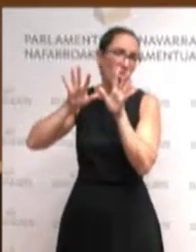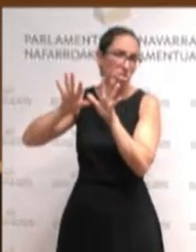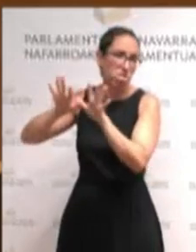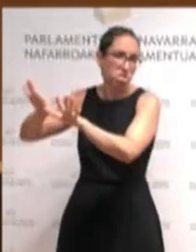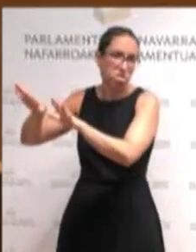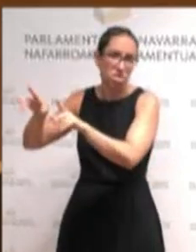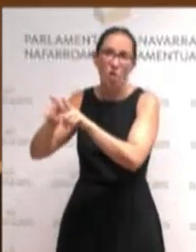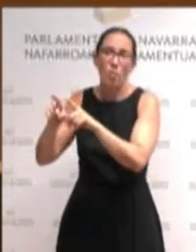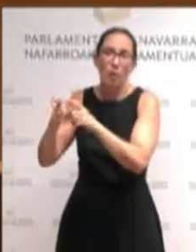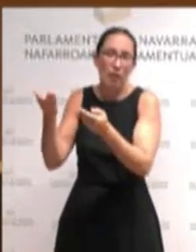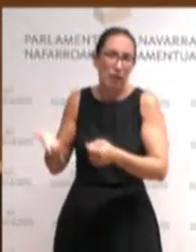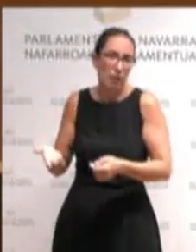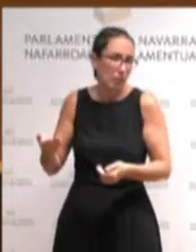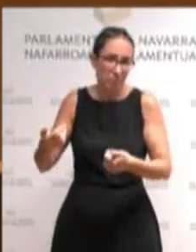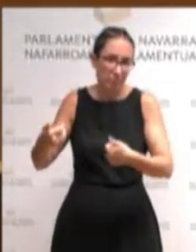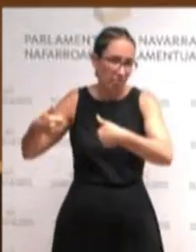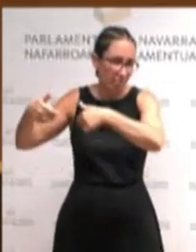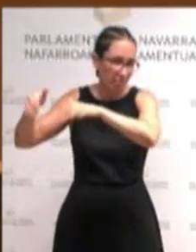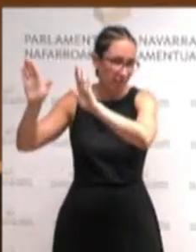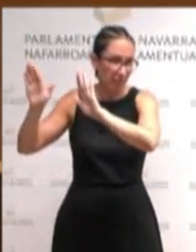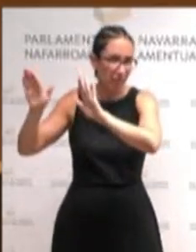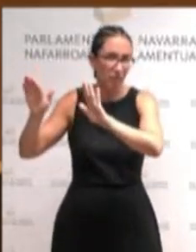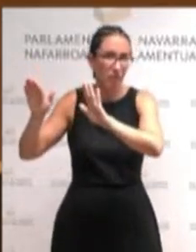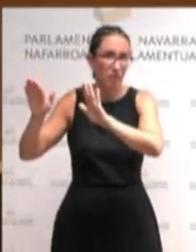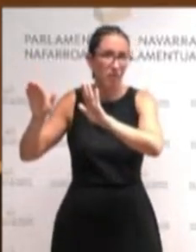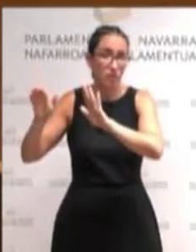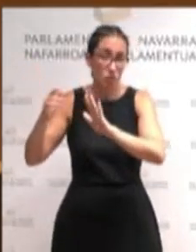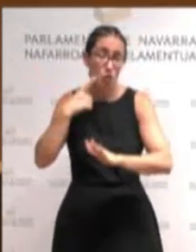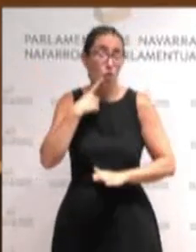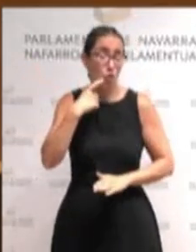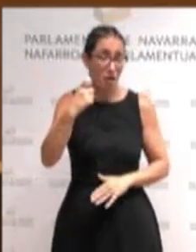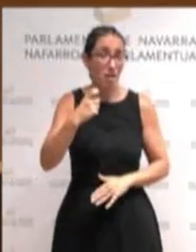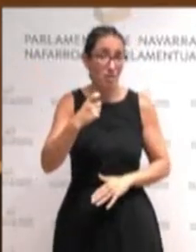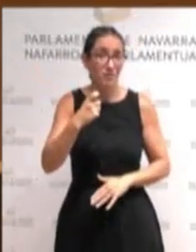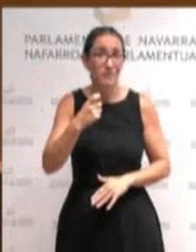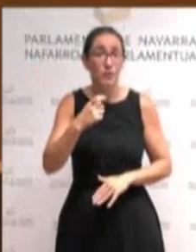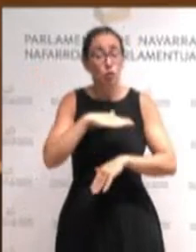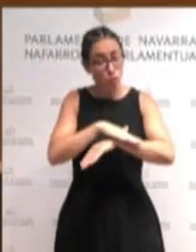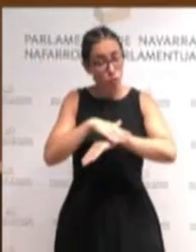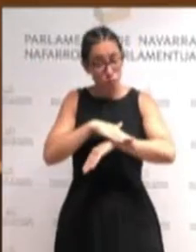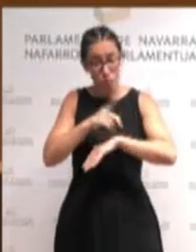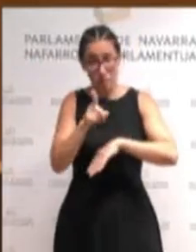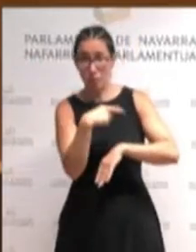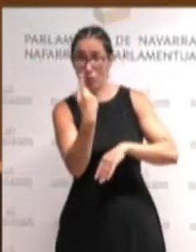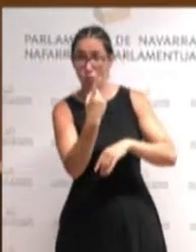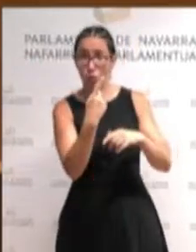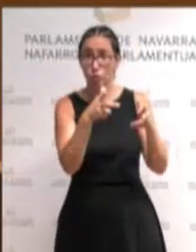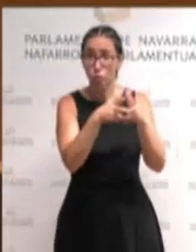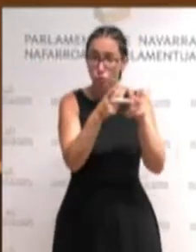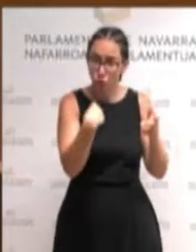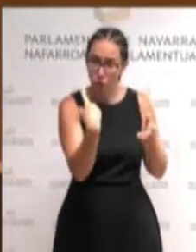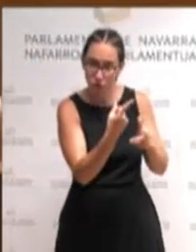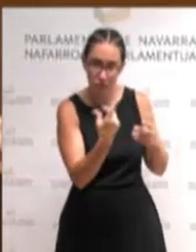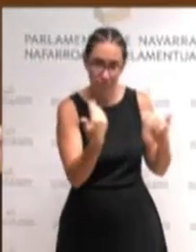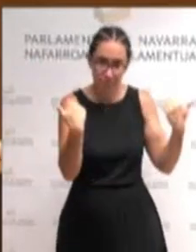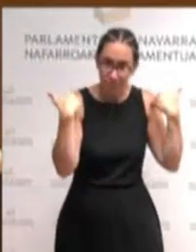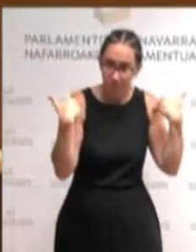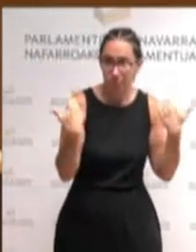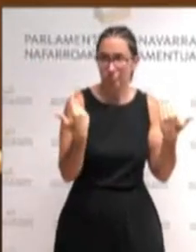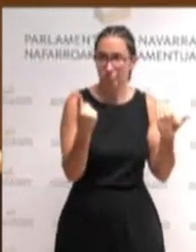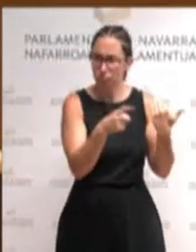esku egonen da hori badago aukerarik geillengo aurrerakoyak moduego kian artikula tzeko